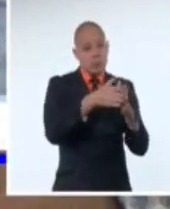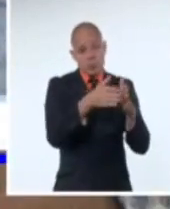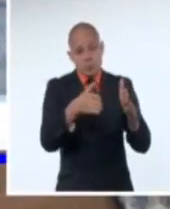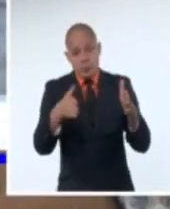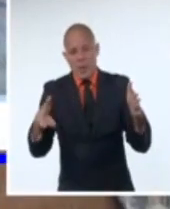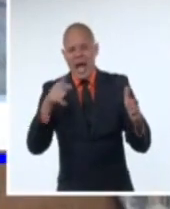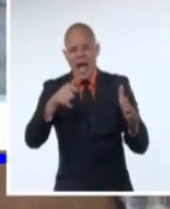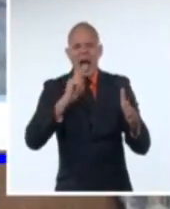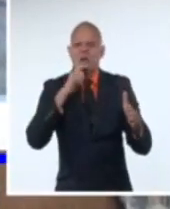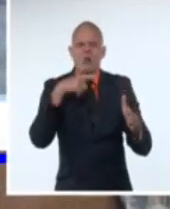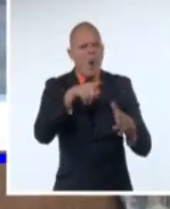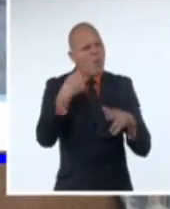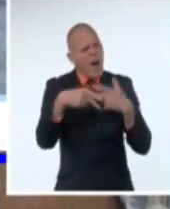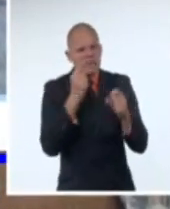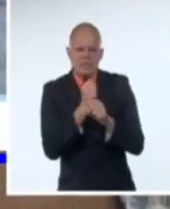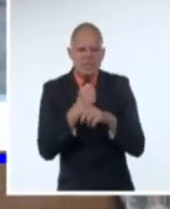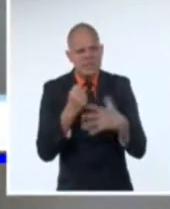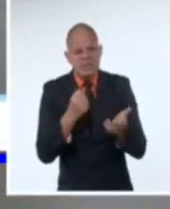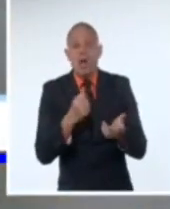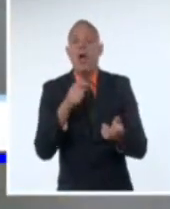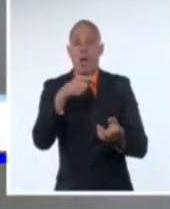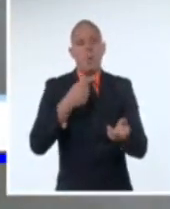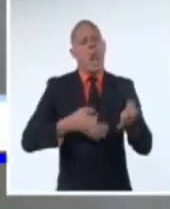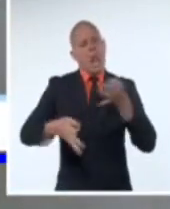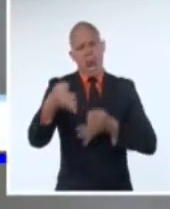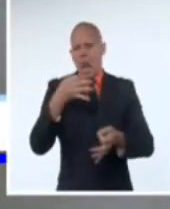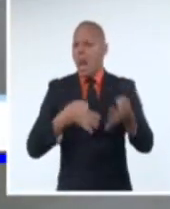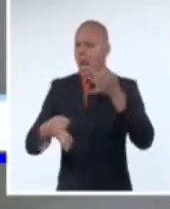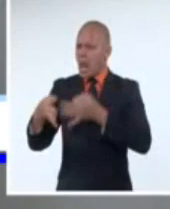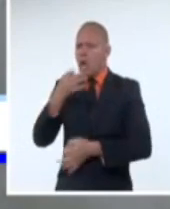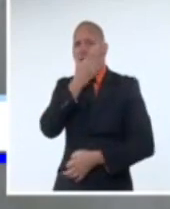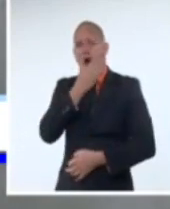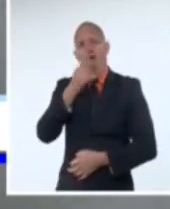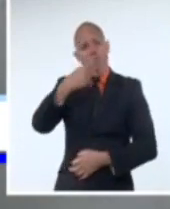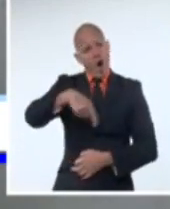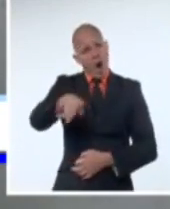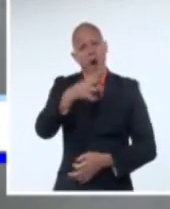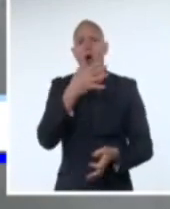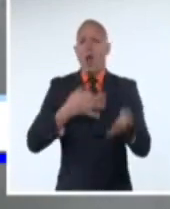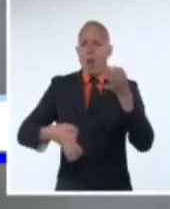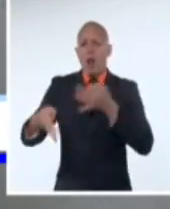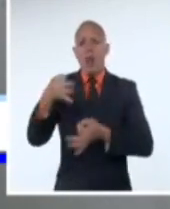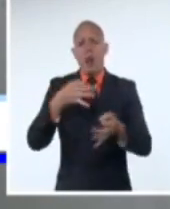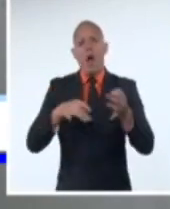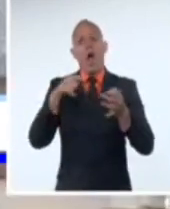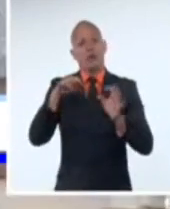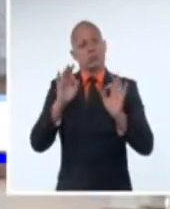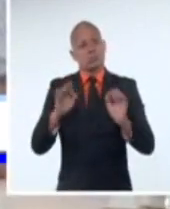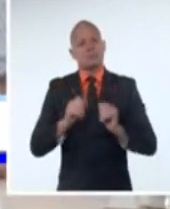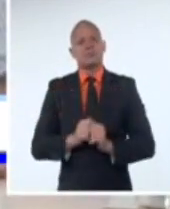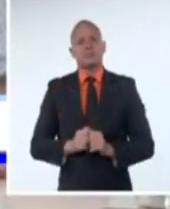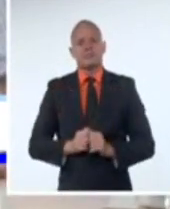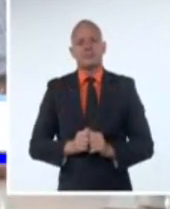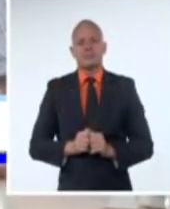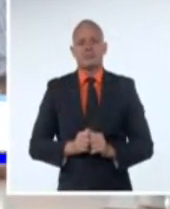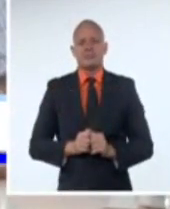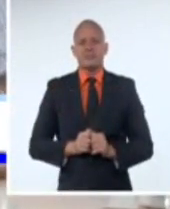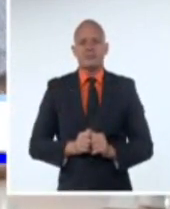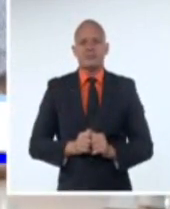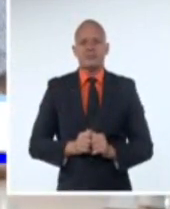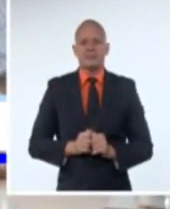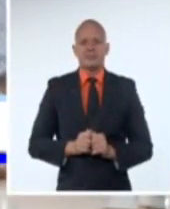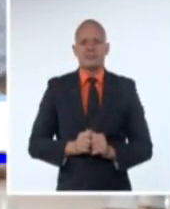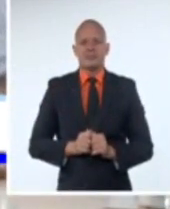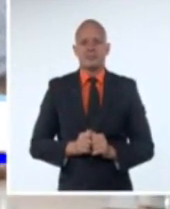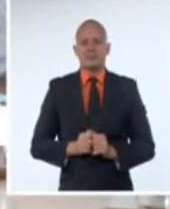centraron el debate de los miembros de la Vanguardia Artística Joven de Holguín durante el encuentro con el ministro de Cultura, Alpidio Alonso.